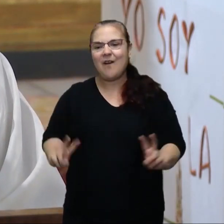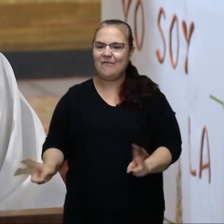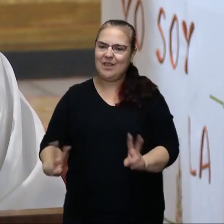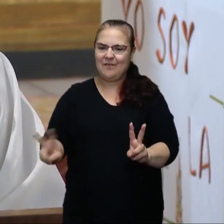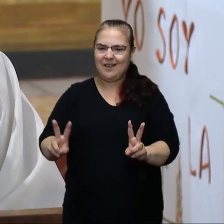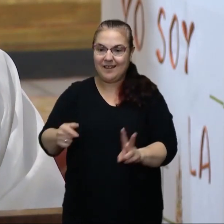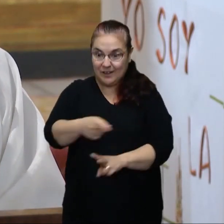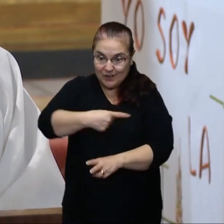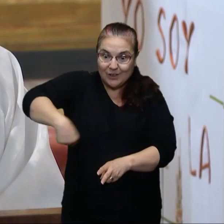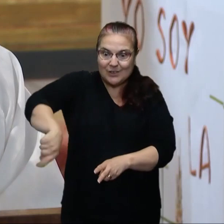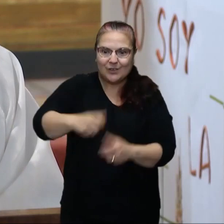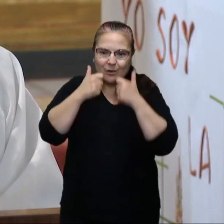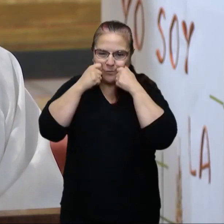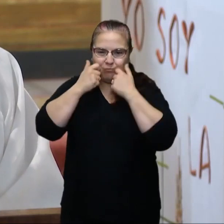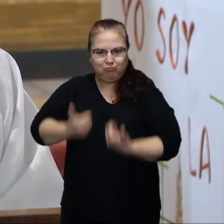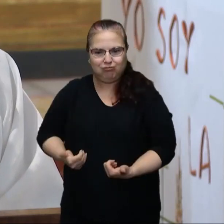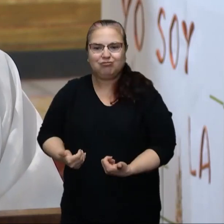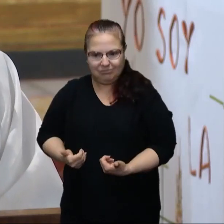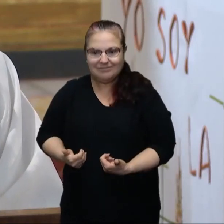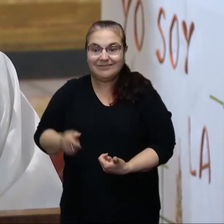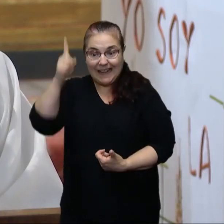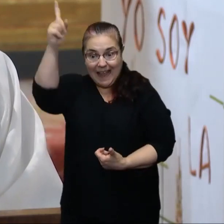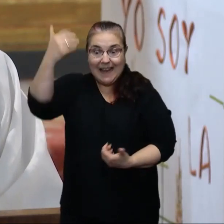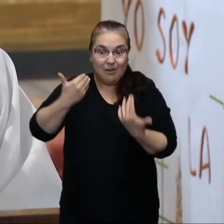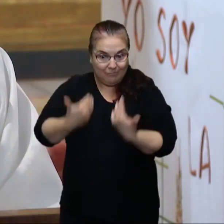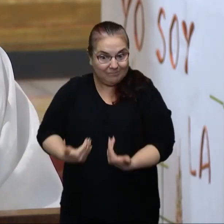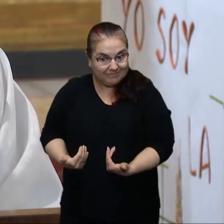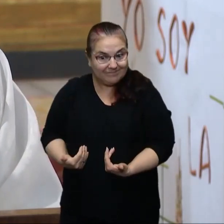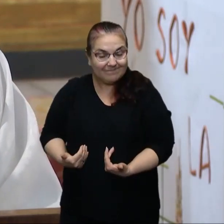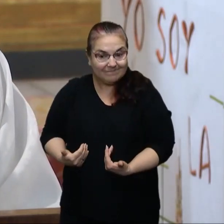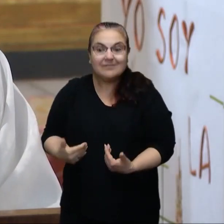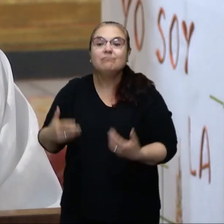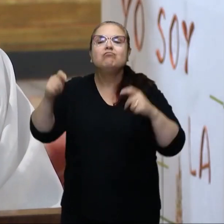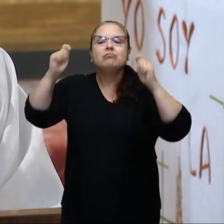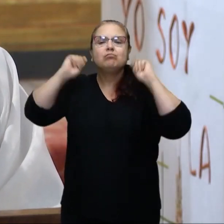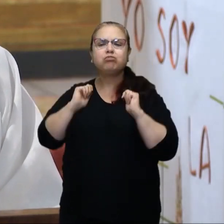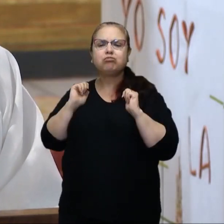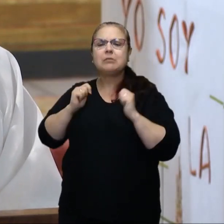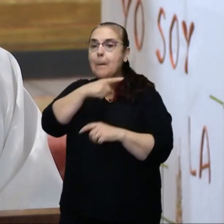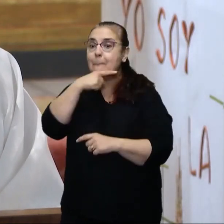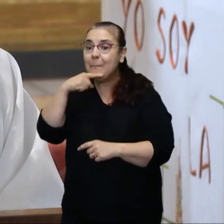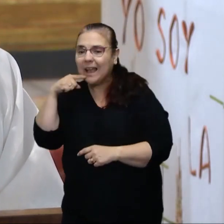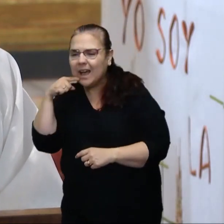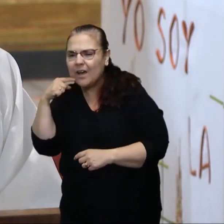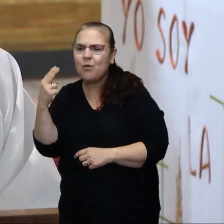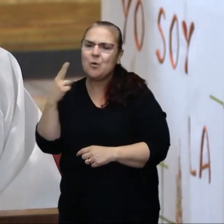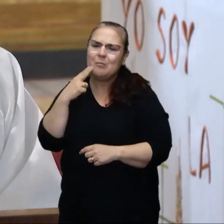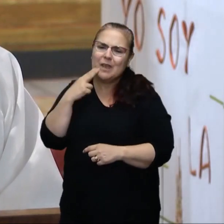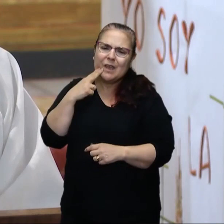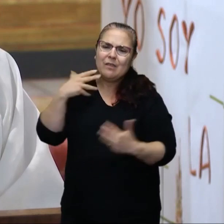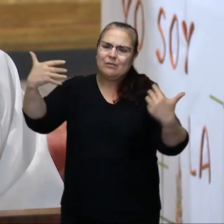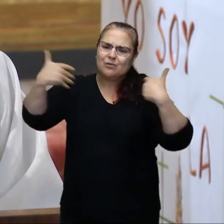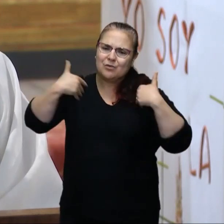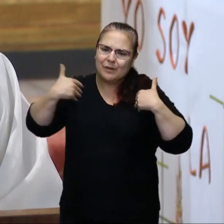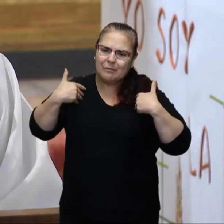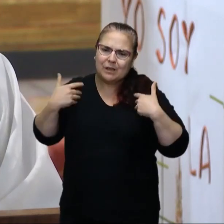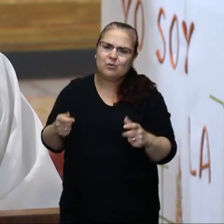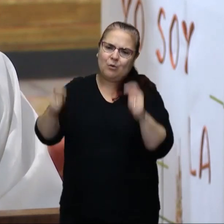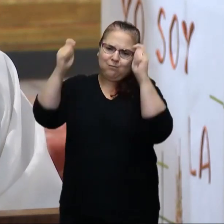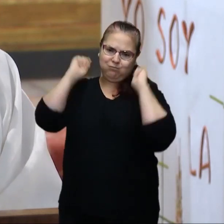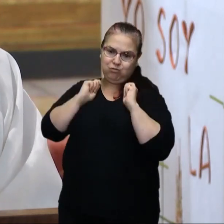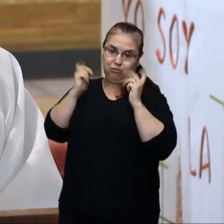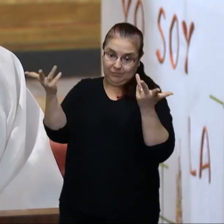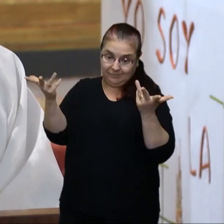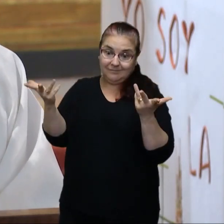fortalece. Él, en persona, carga sobre sí el pecado, el miedo y el sufrimiento. Y, en definitiva, nos